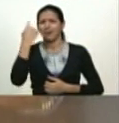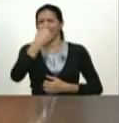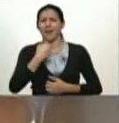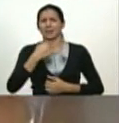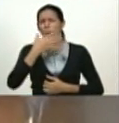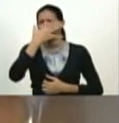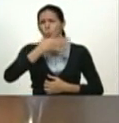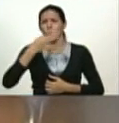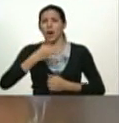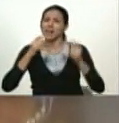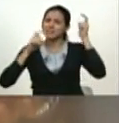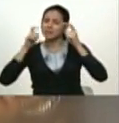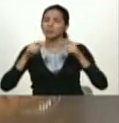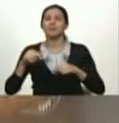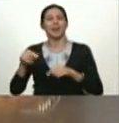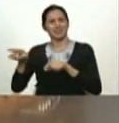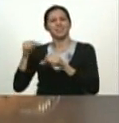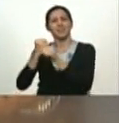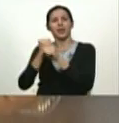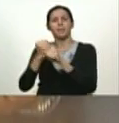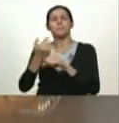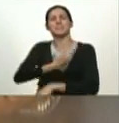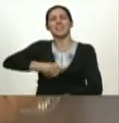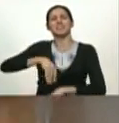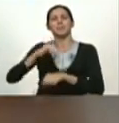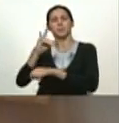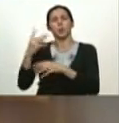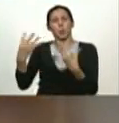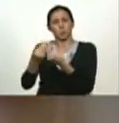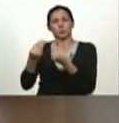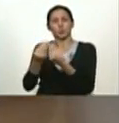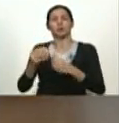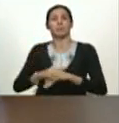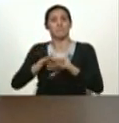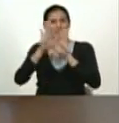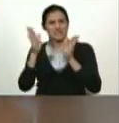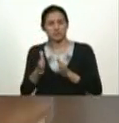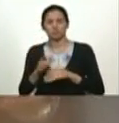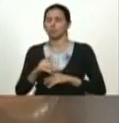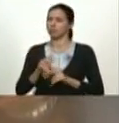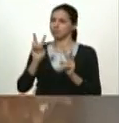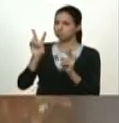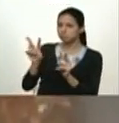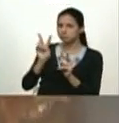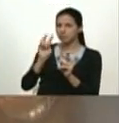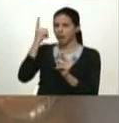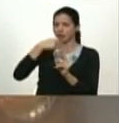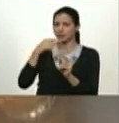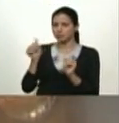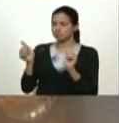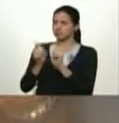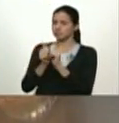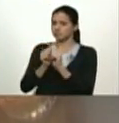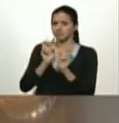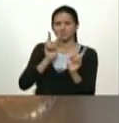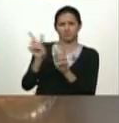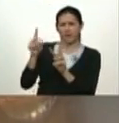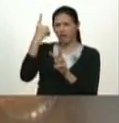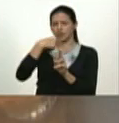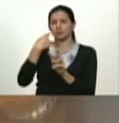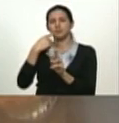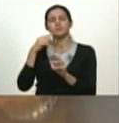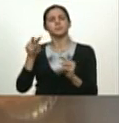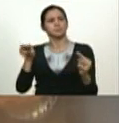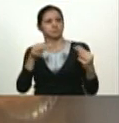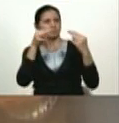es un ministro también de la economía creo de petróleo mira pero es impresionante usted se pone al lado de ese hombre y voltea estábamos en una